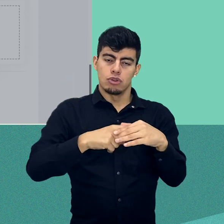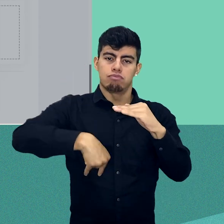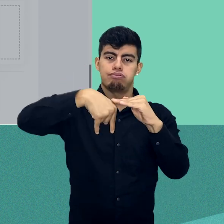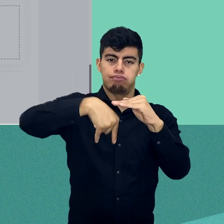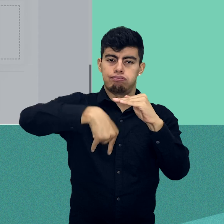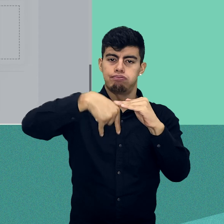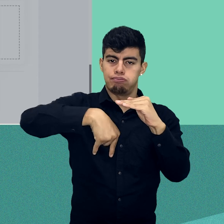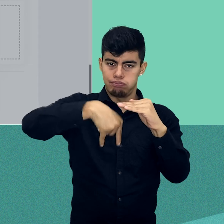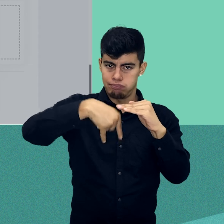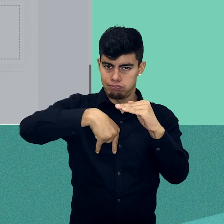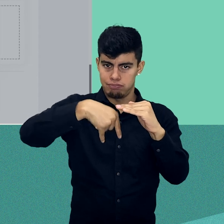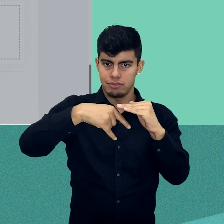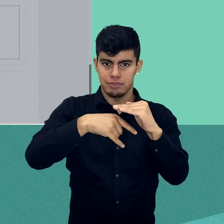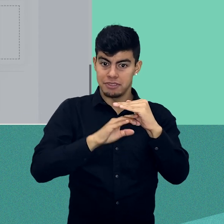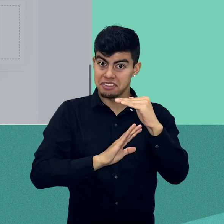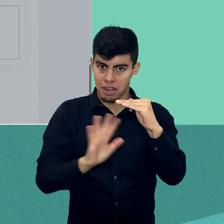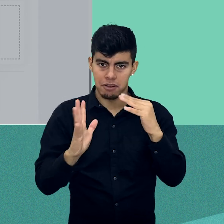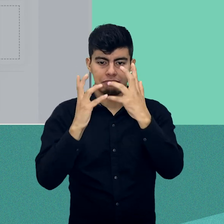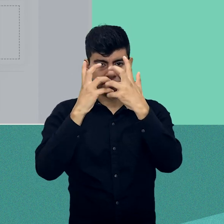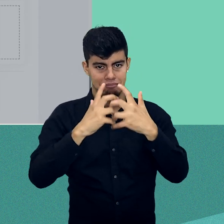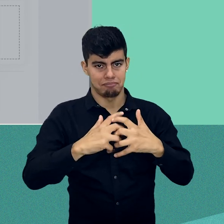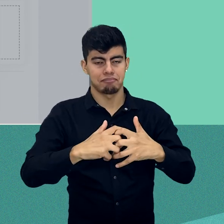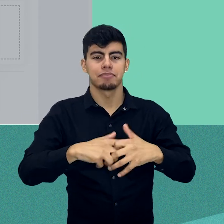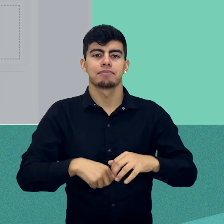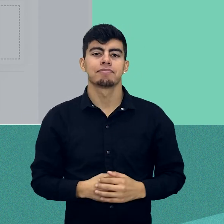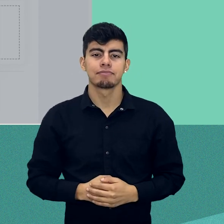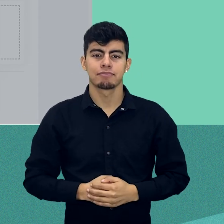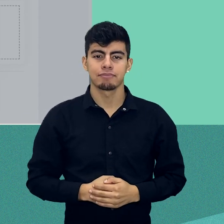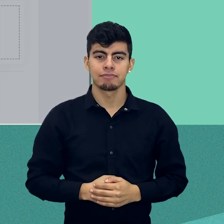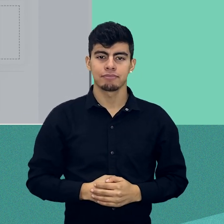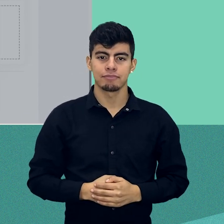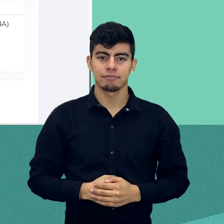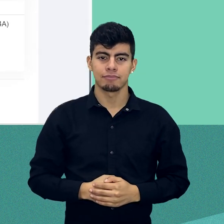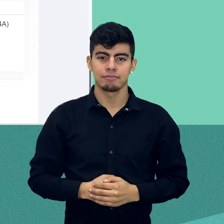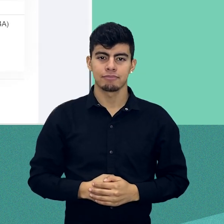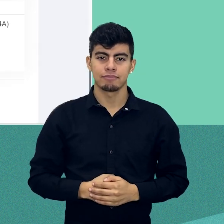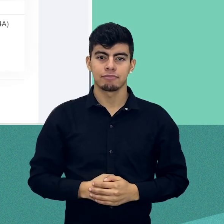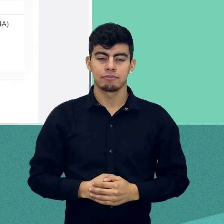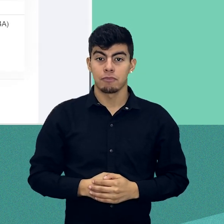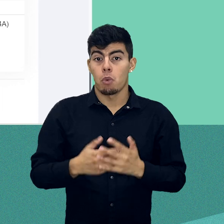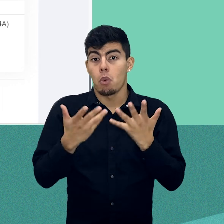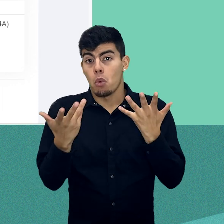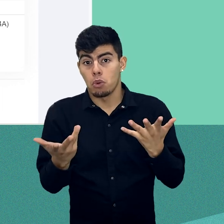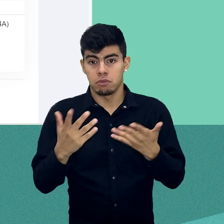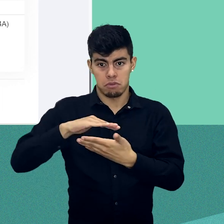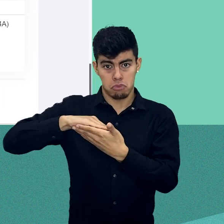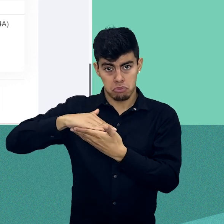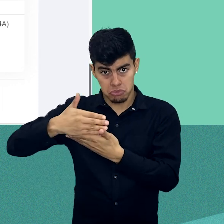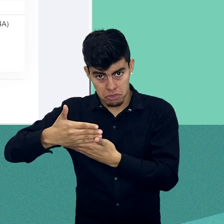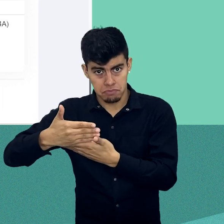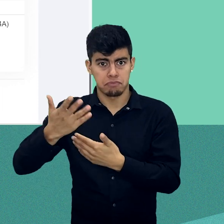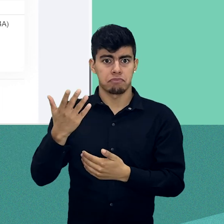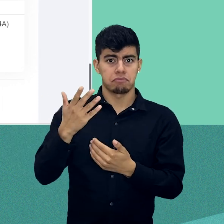posteriormente hacemos clic en Abrir y luego sobre la opción Subir este archivo. Otra opción que podemos emplear es